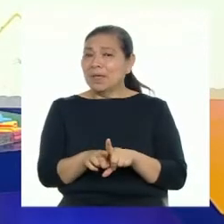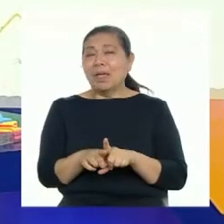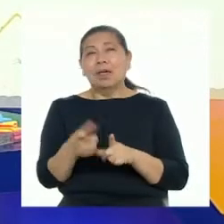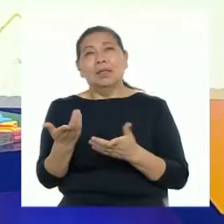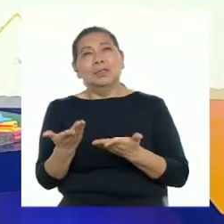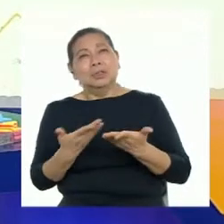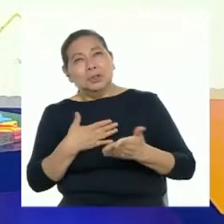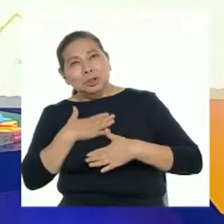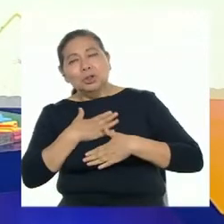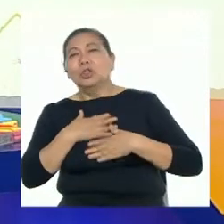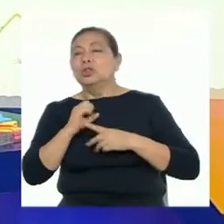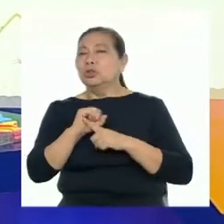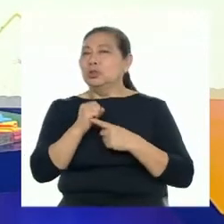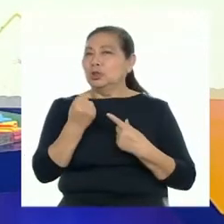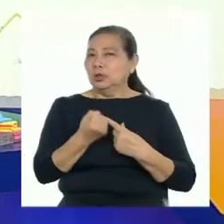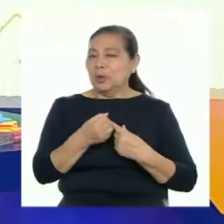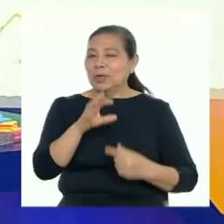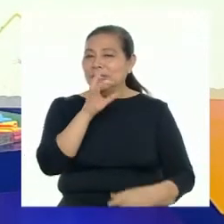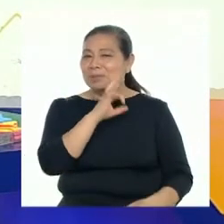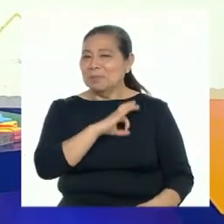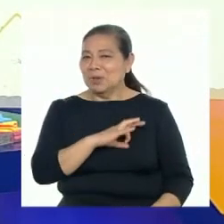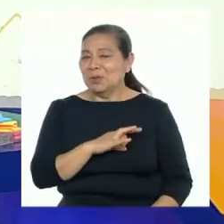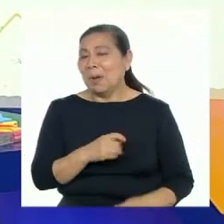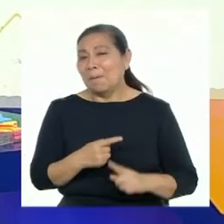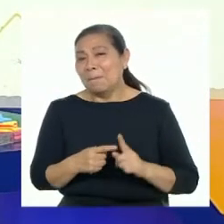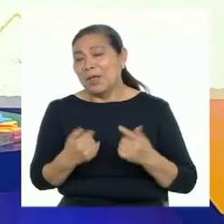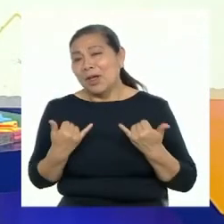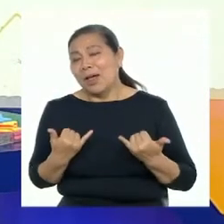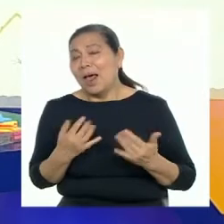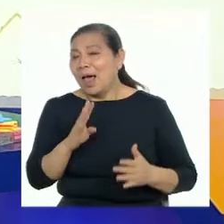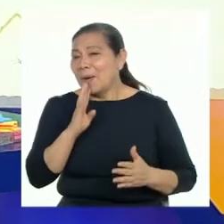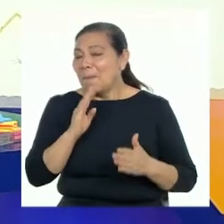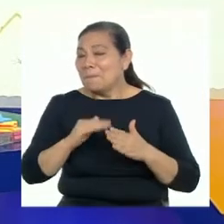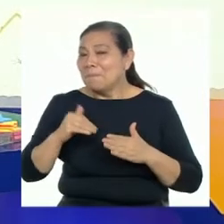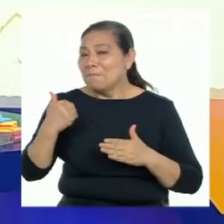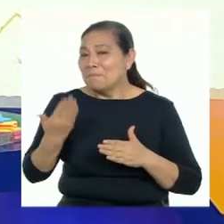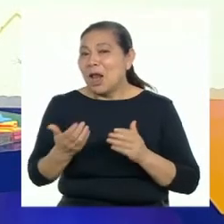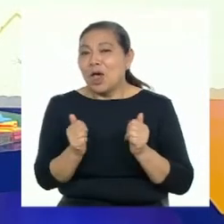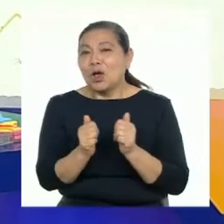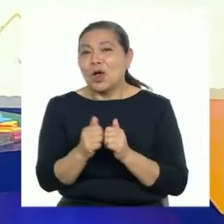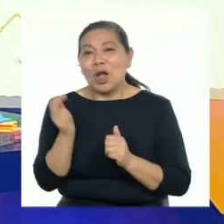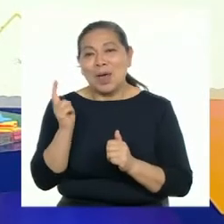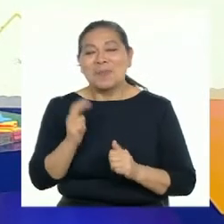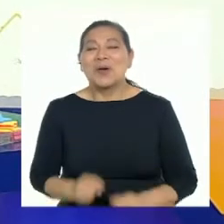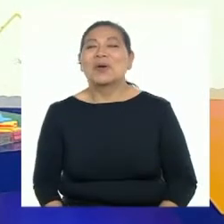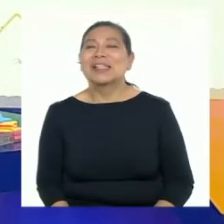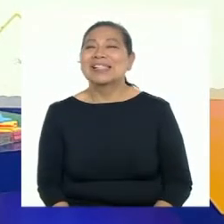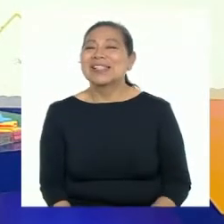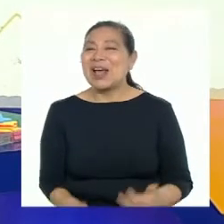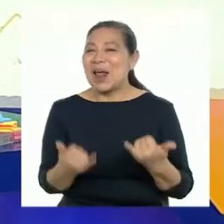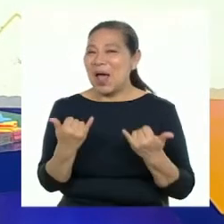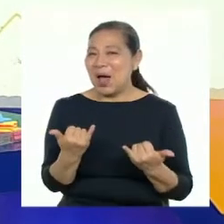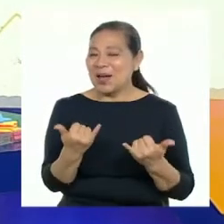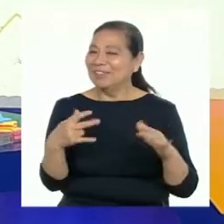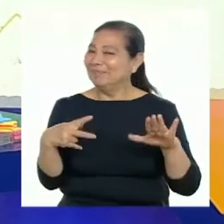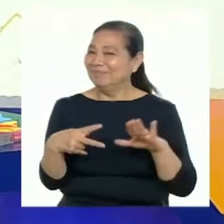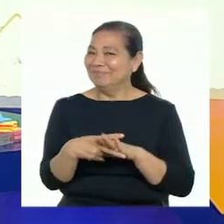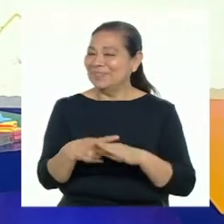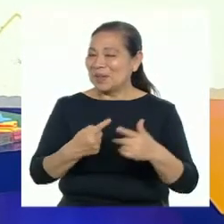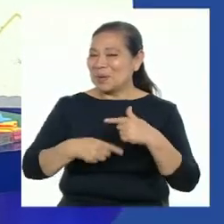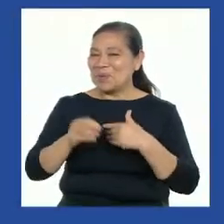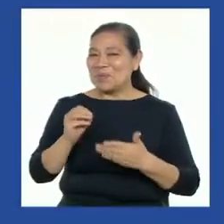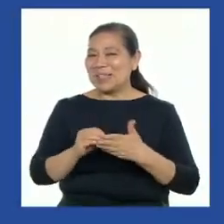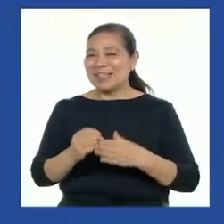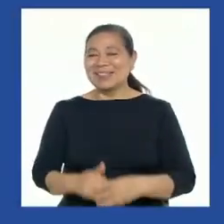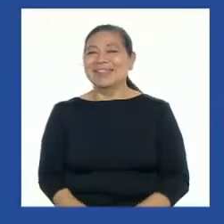afectivo, social y espiritual. Aunque de eso hablaremos más adelante con la profesora. Ahora nos vamos a un corte y ya